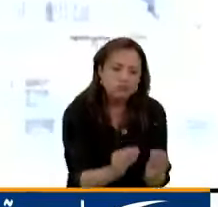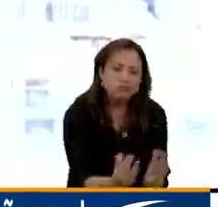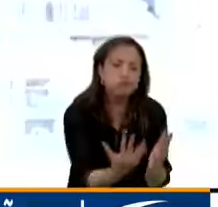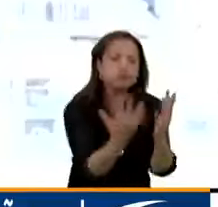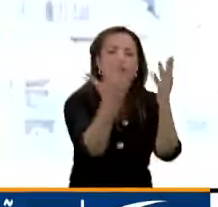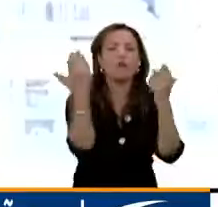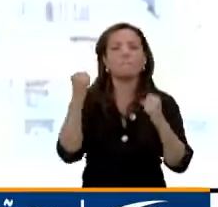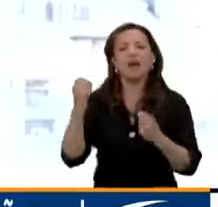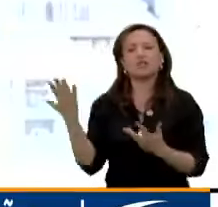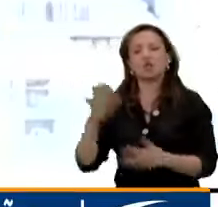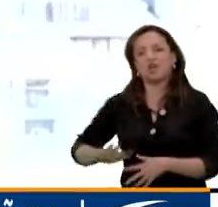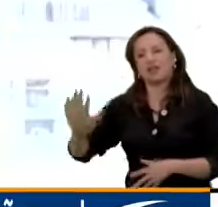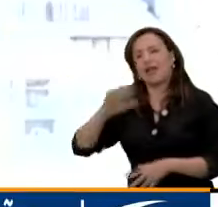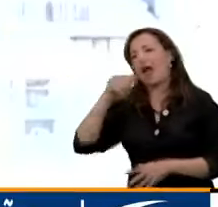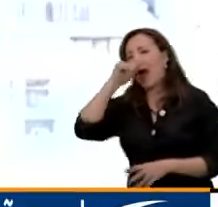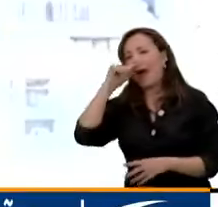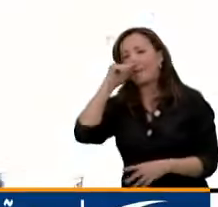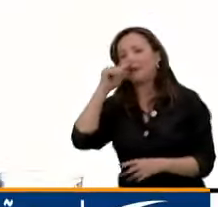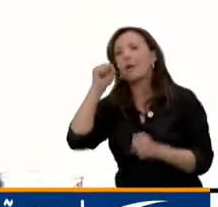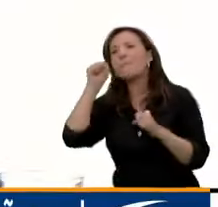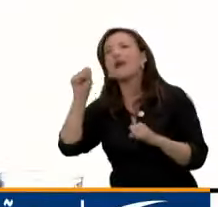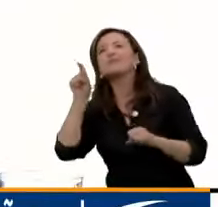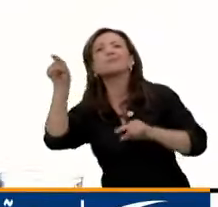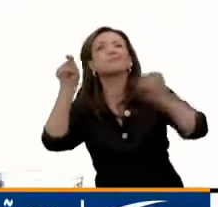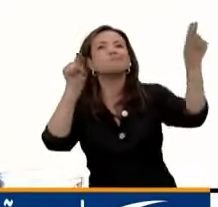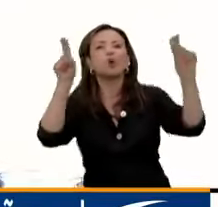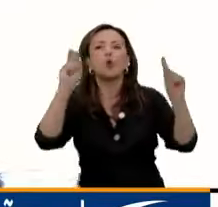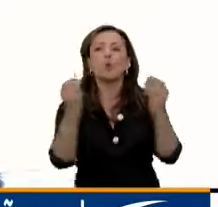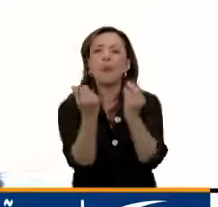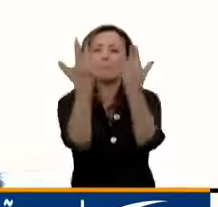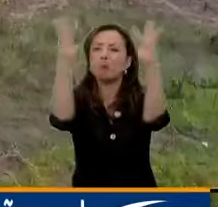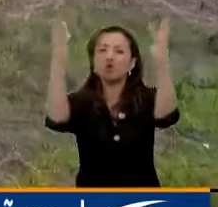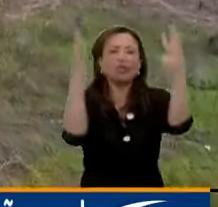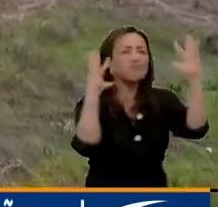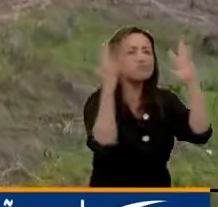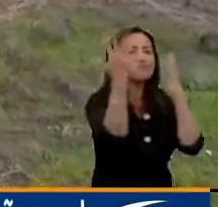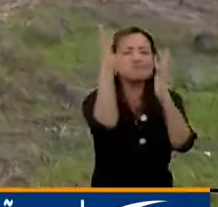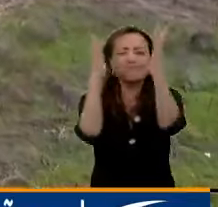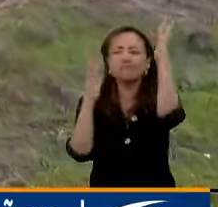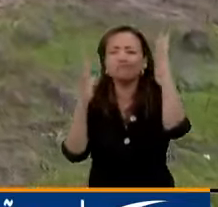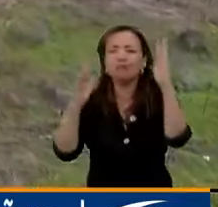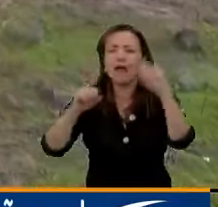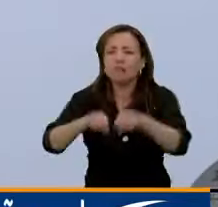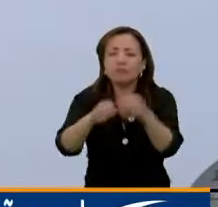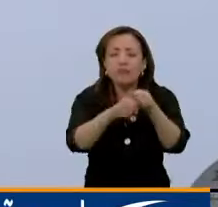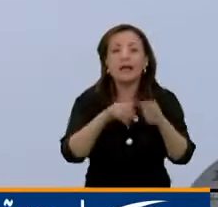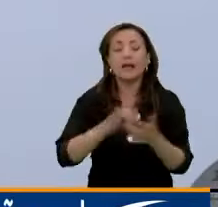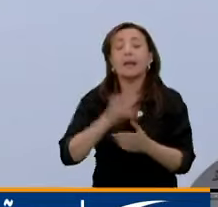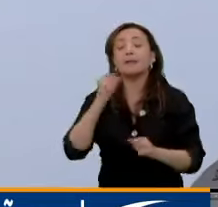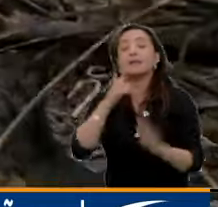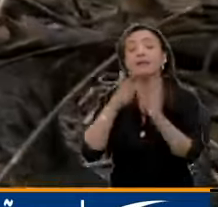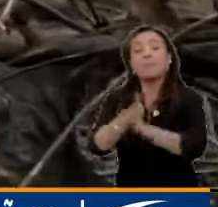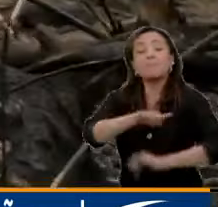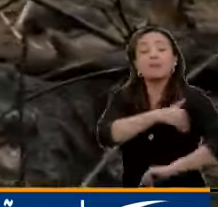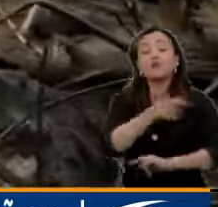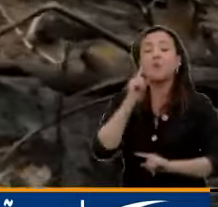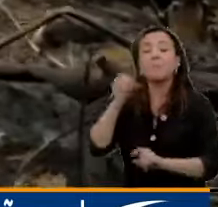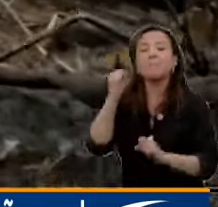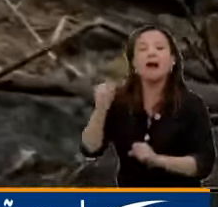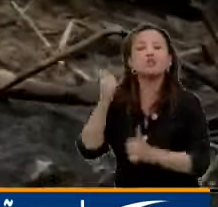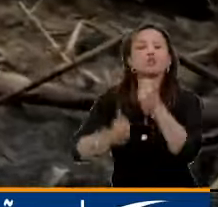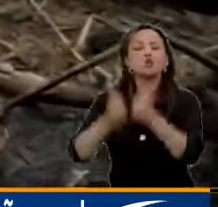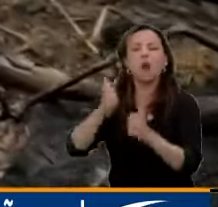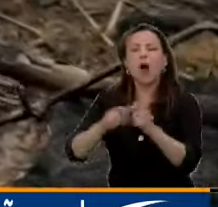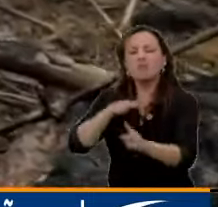amazónica y en general donde se están perdiendo los bosques. Según el Ministerio de Ambiente, las principales causas de deforestación en Colombia siguen siendo las